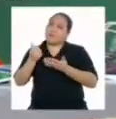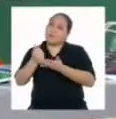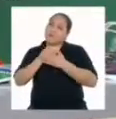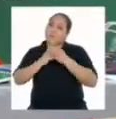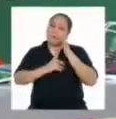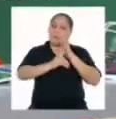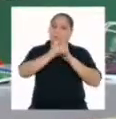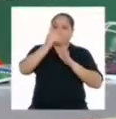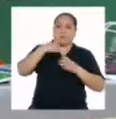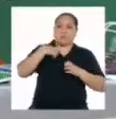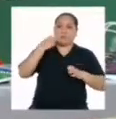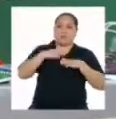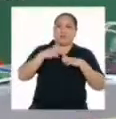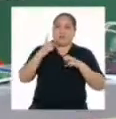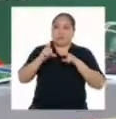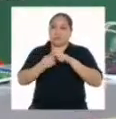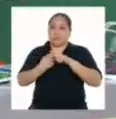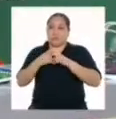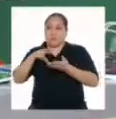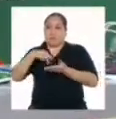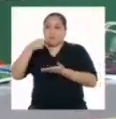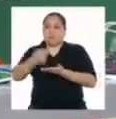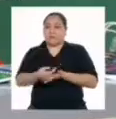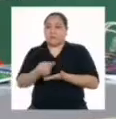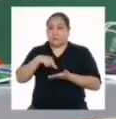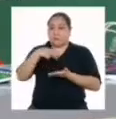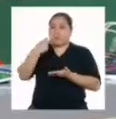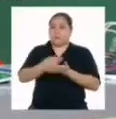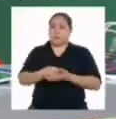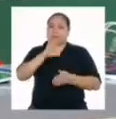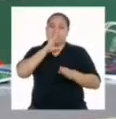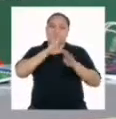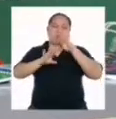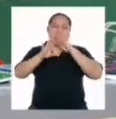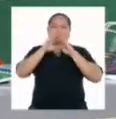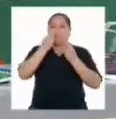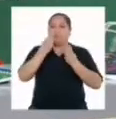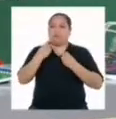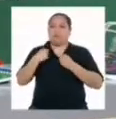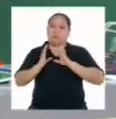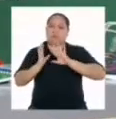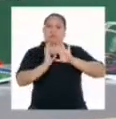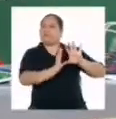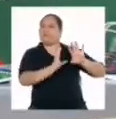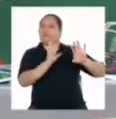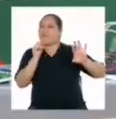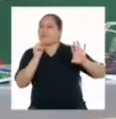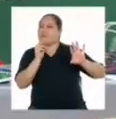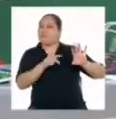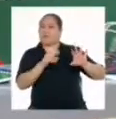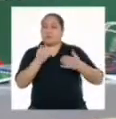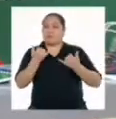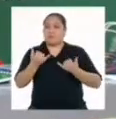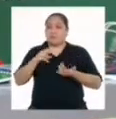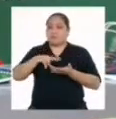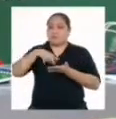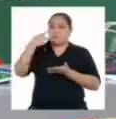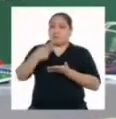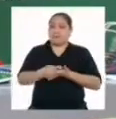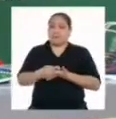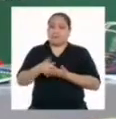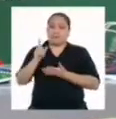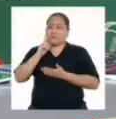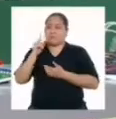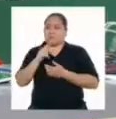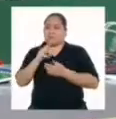emocionalmente. Cuando recién empecé y me caía, me frustraba mucho. Hasta quise dejarlo. Ahora si me caigo, no